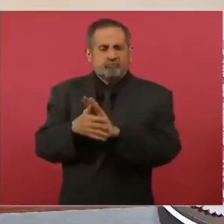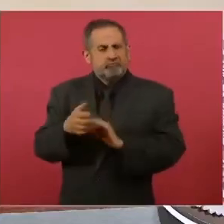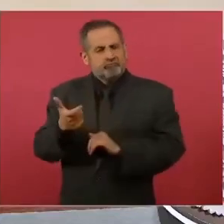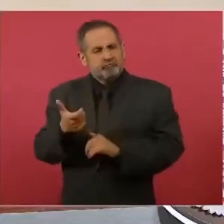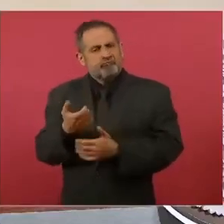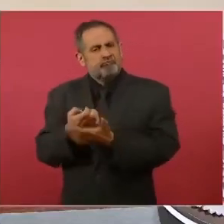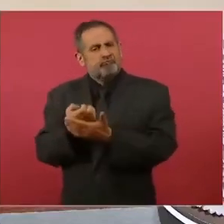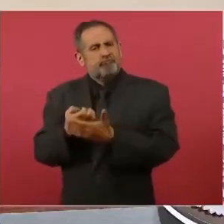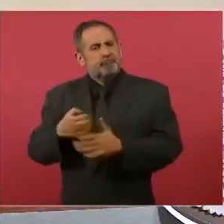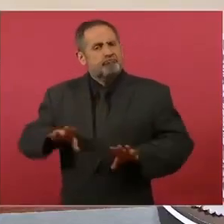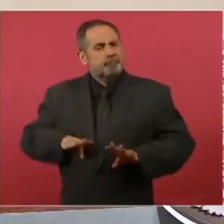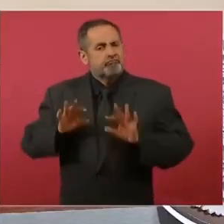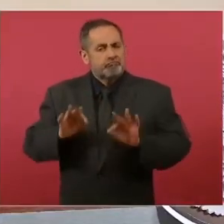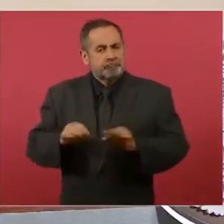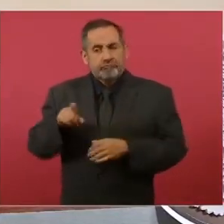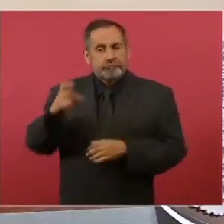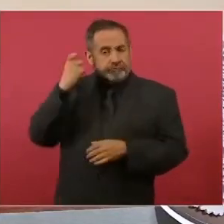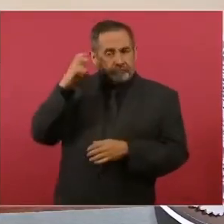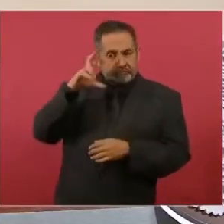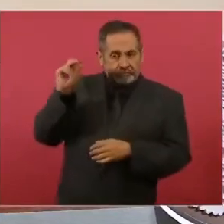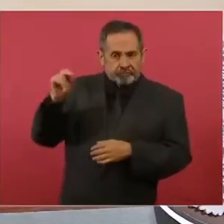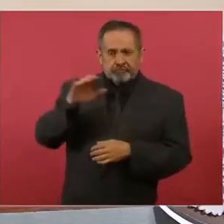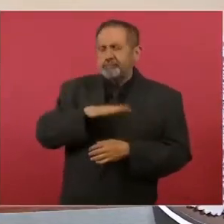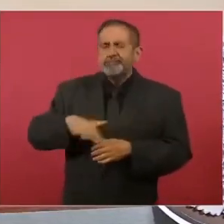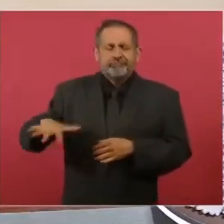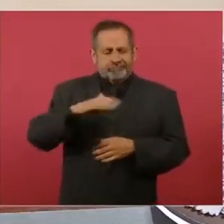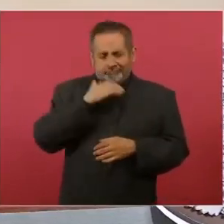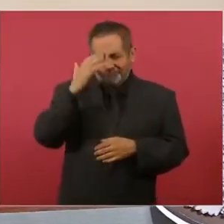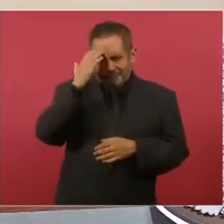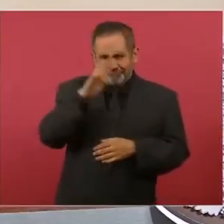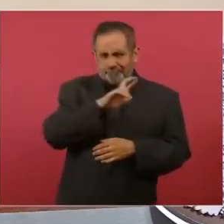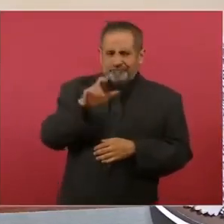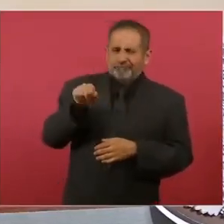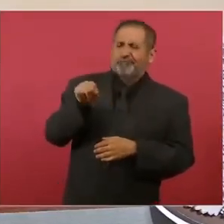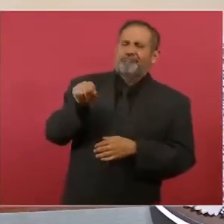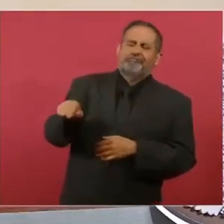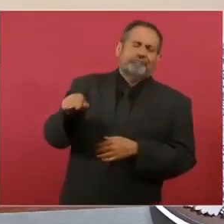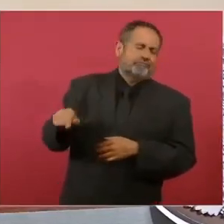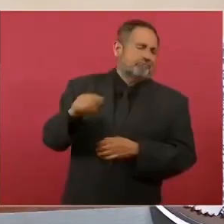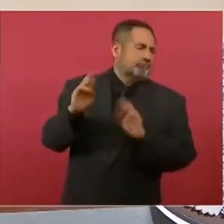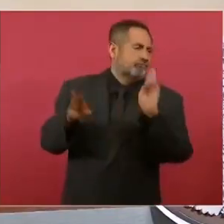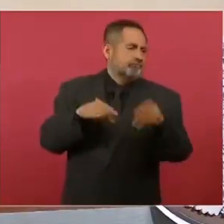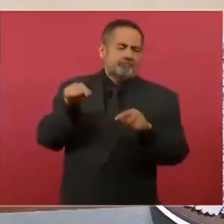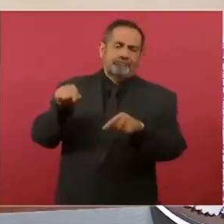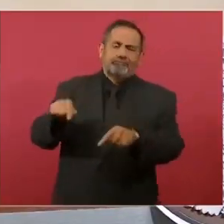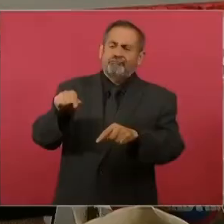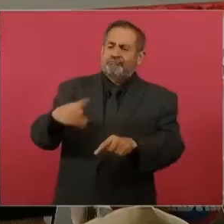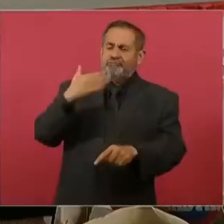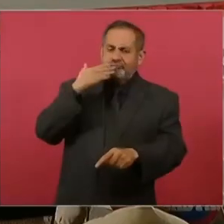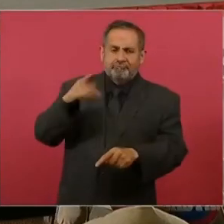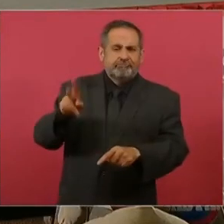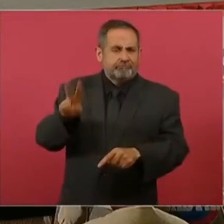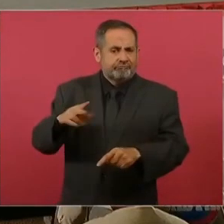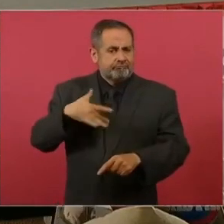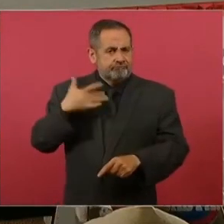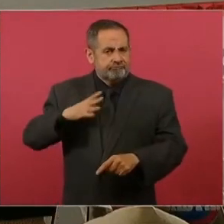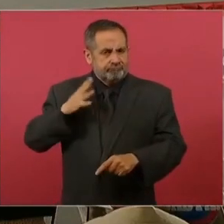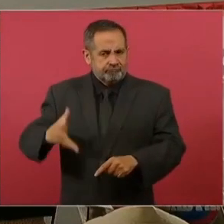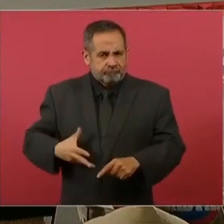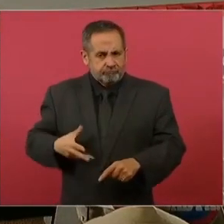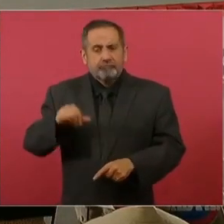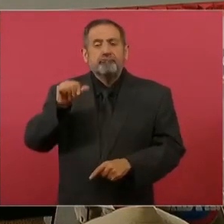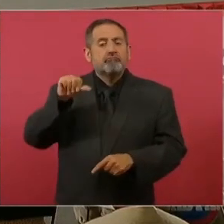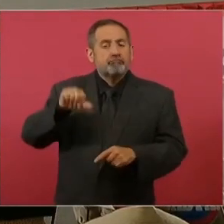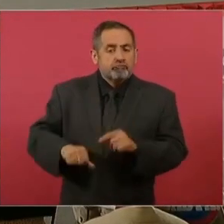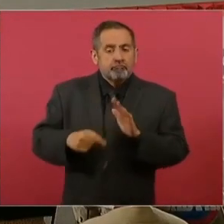parte del éxito de Quintana Roo que es reconocido en el mundo y del cual nos sentimos profundamente orgullosos. Pero el día